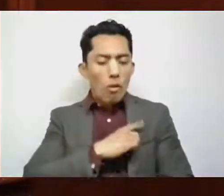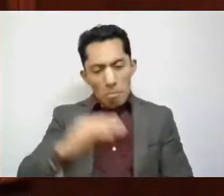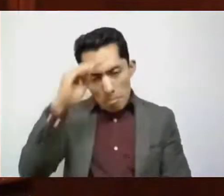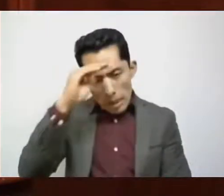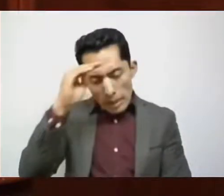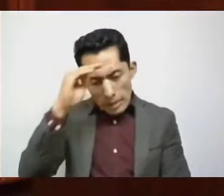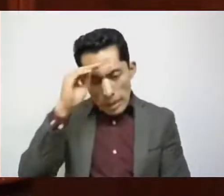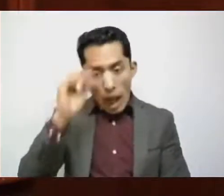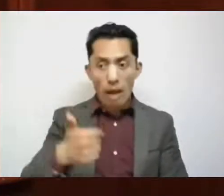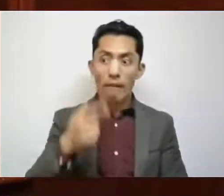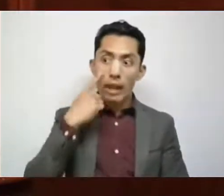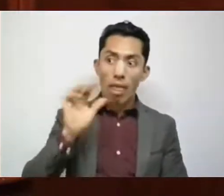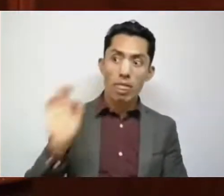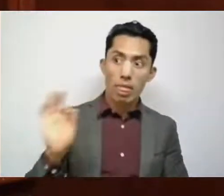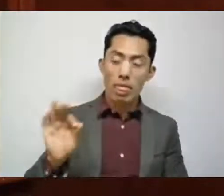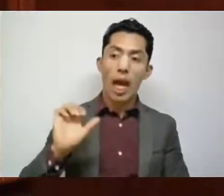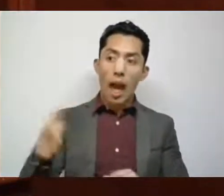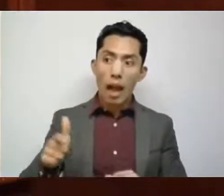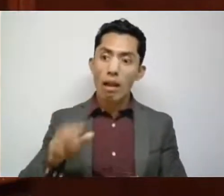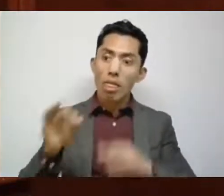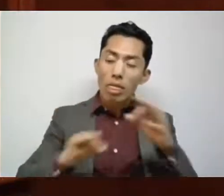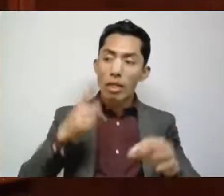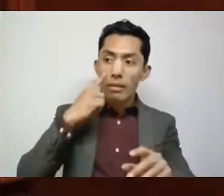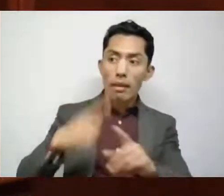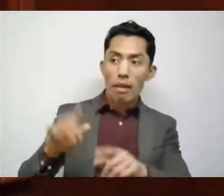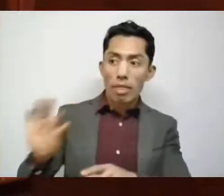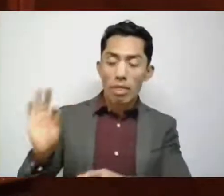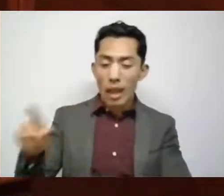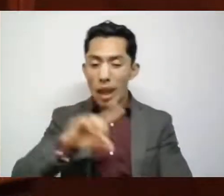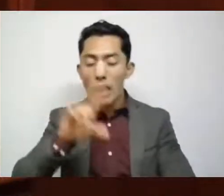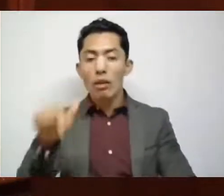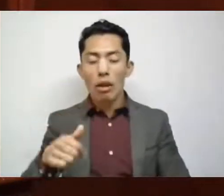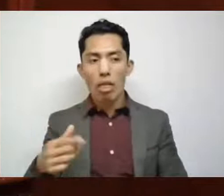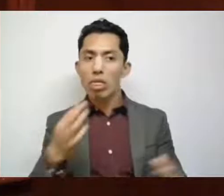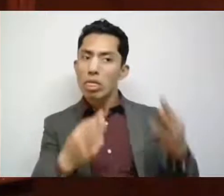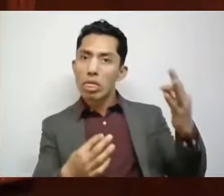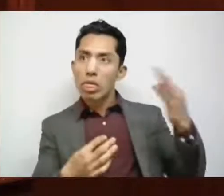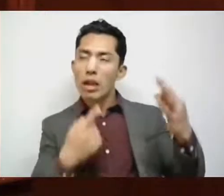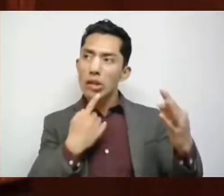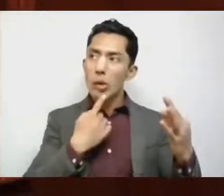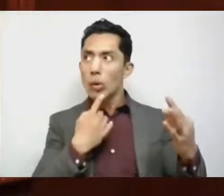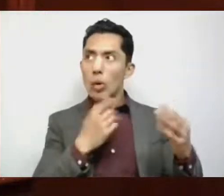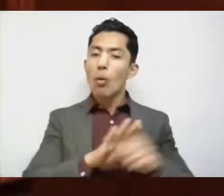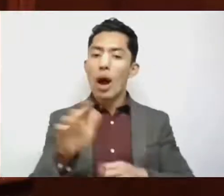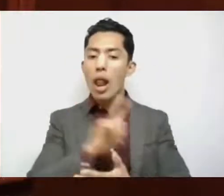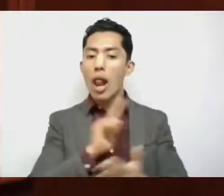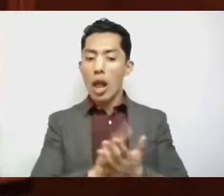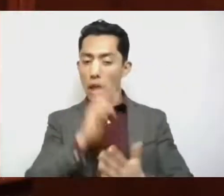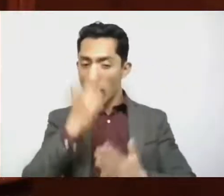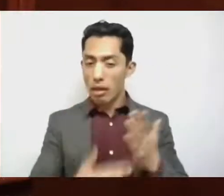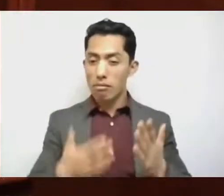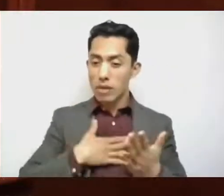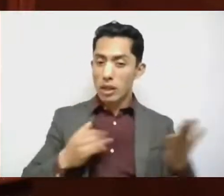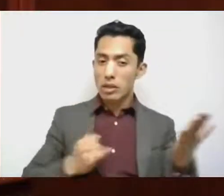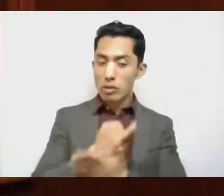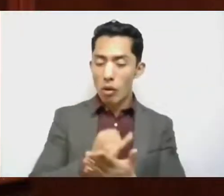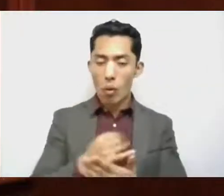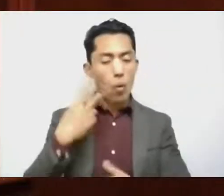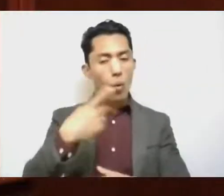interferencias que influyan o pretendan influir ilegalmente en su decisión soberana,